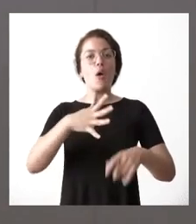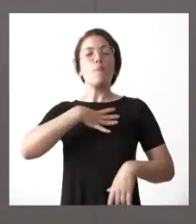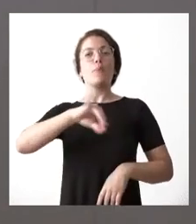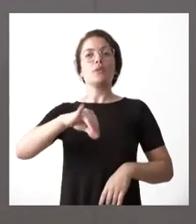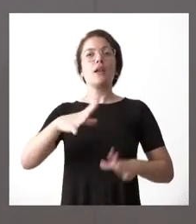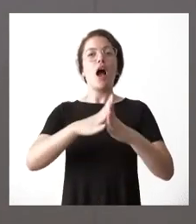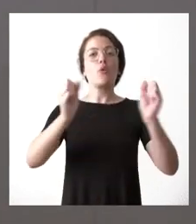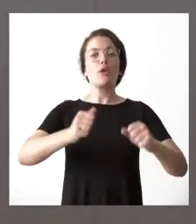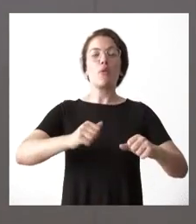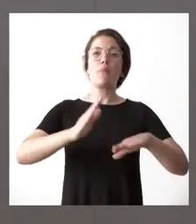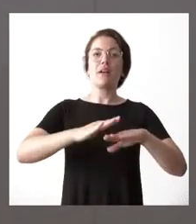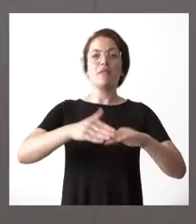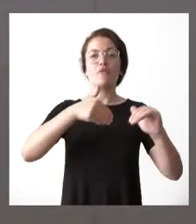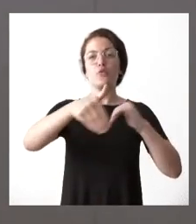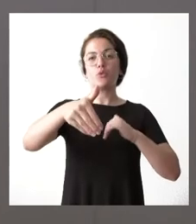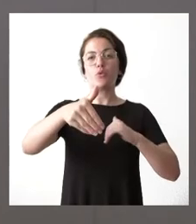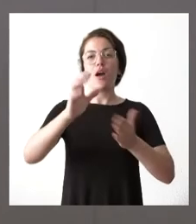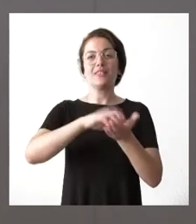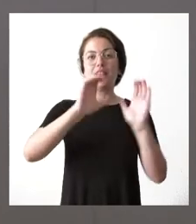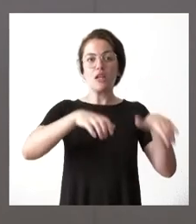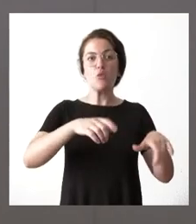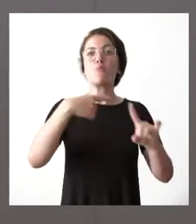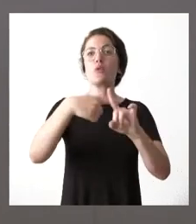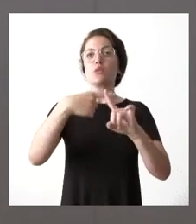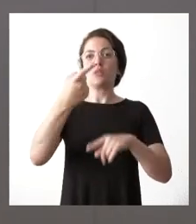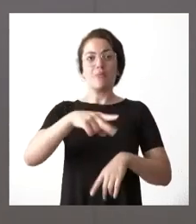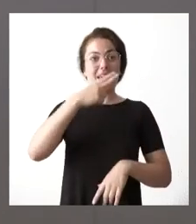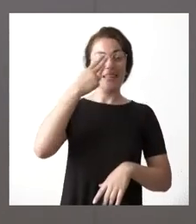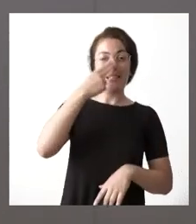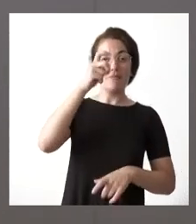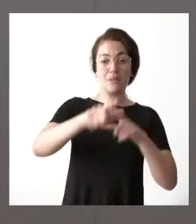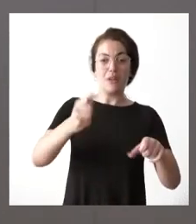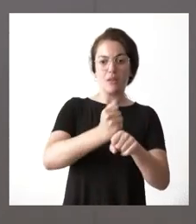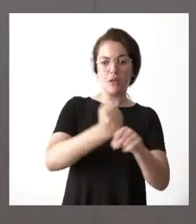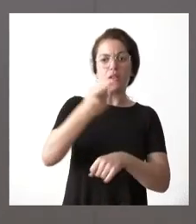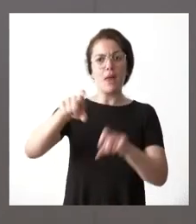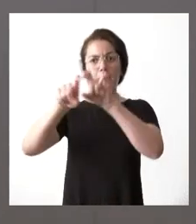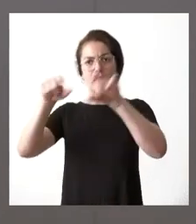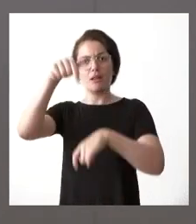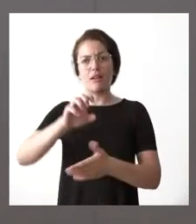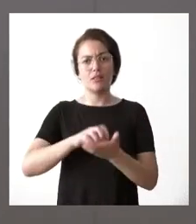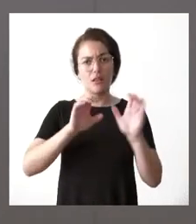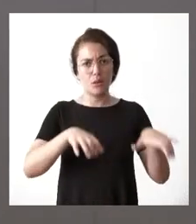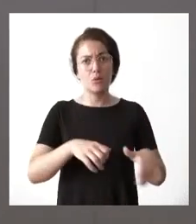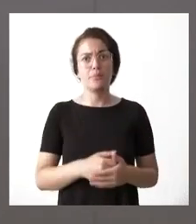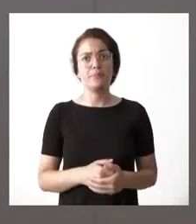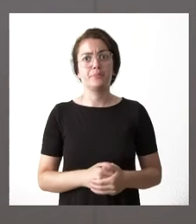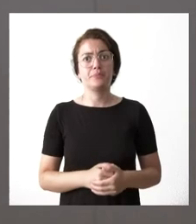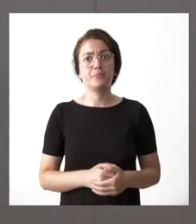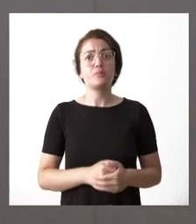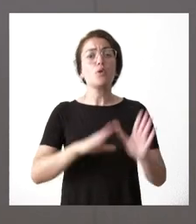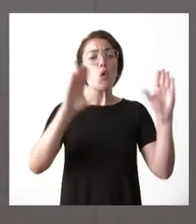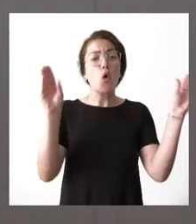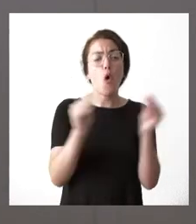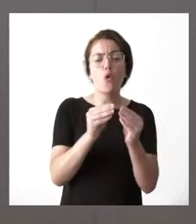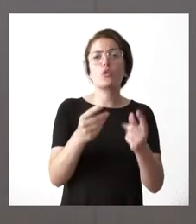el futuro de Castilla y León en intereses también conjuntos de trabajadores y empresas de nuestra tierra fue algunas de las conclusiones que